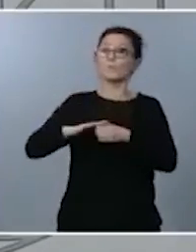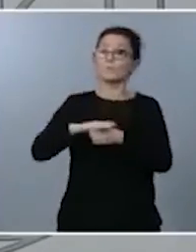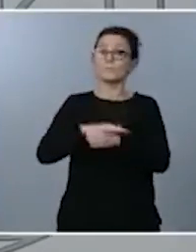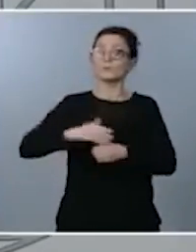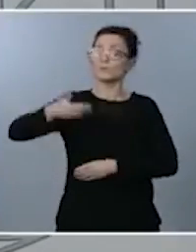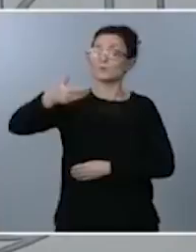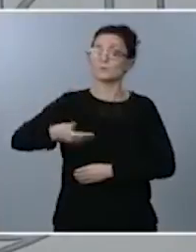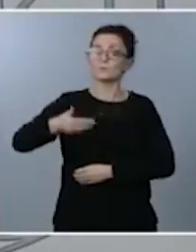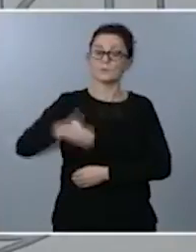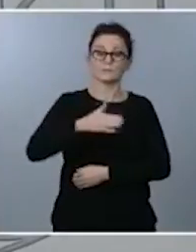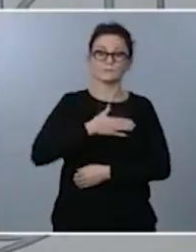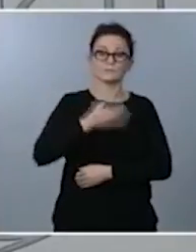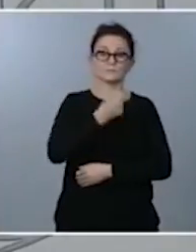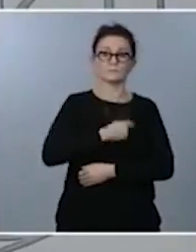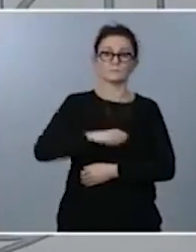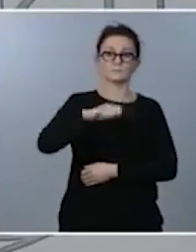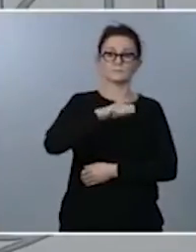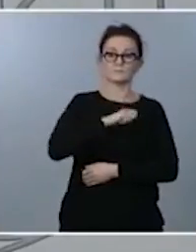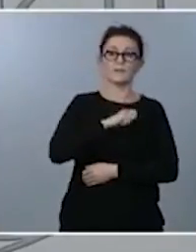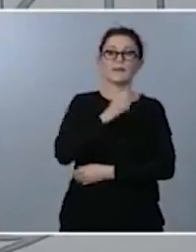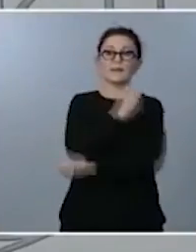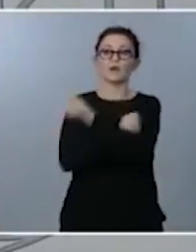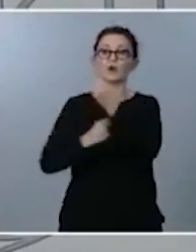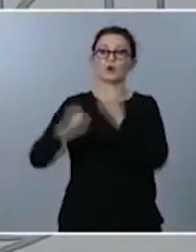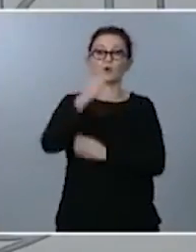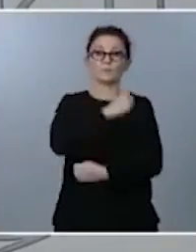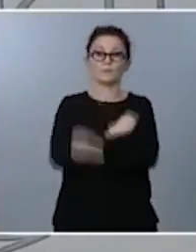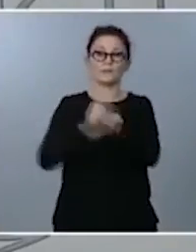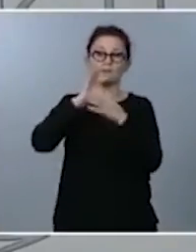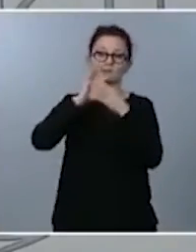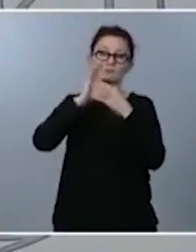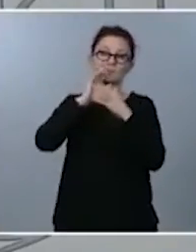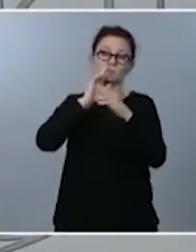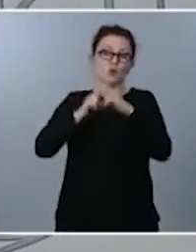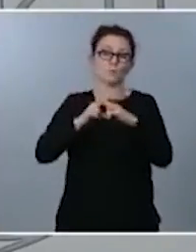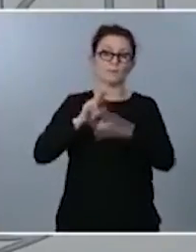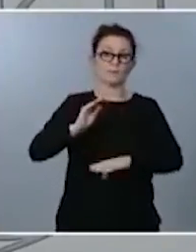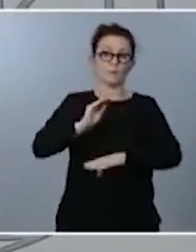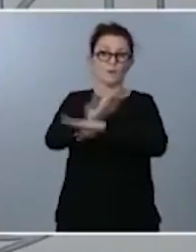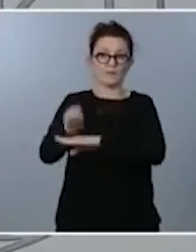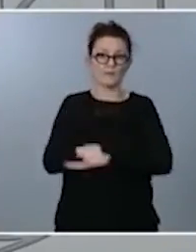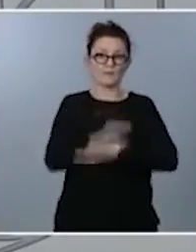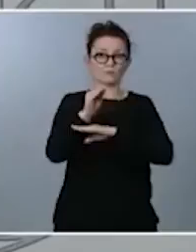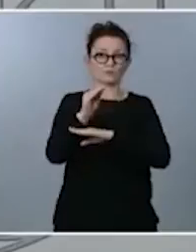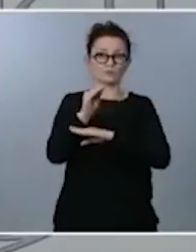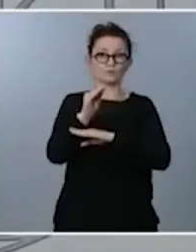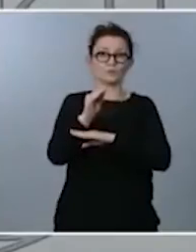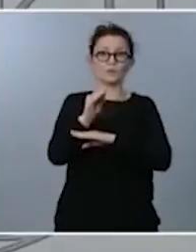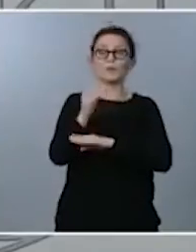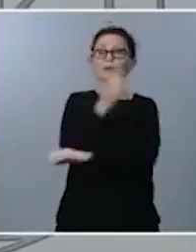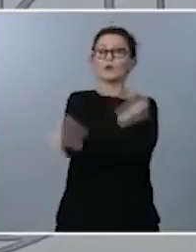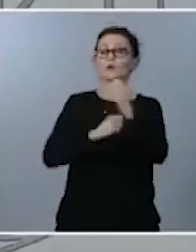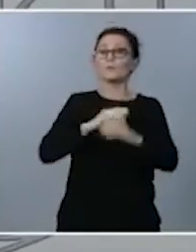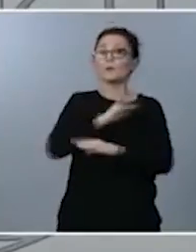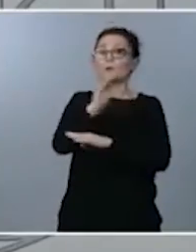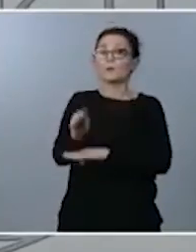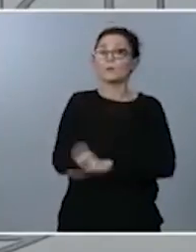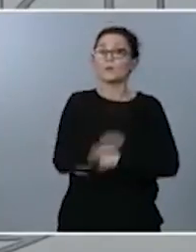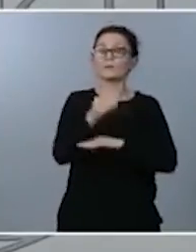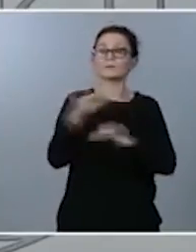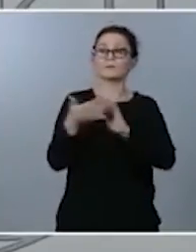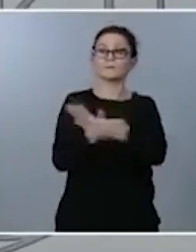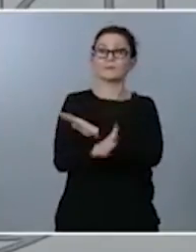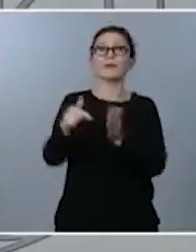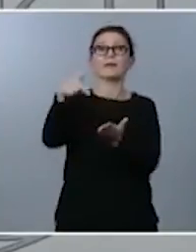como es la economía de cuidado nosotros consideramos que la economía de cuidado no solo es una exigencia en una sociedad